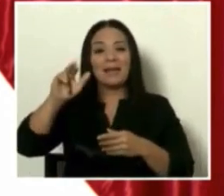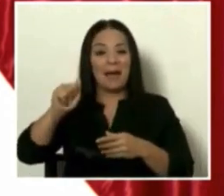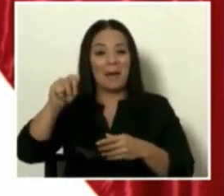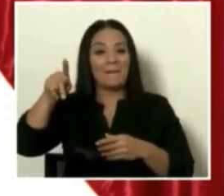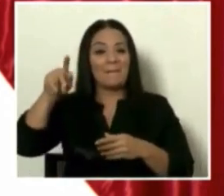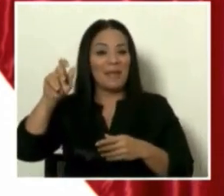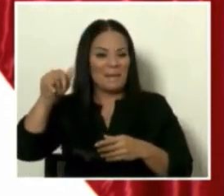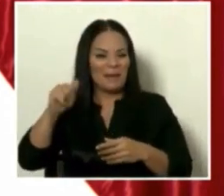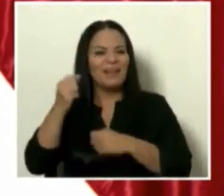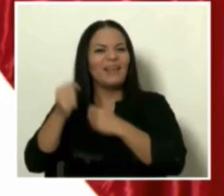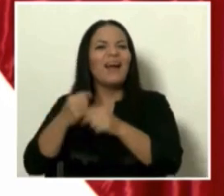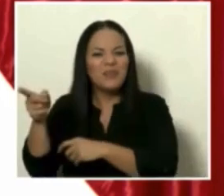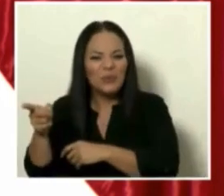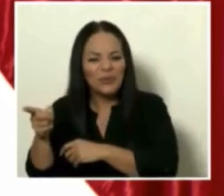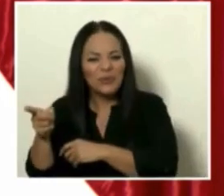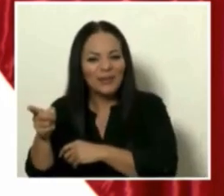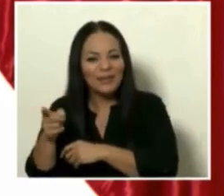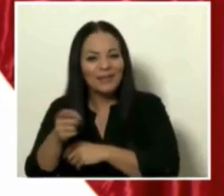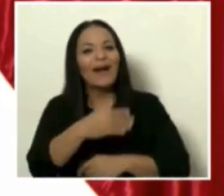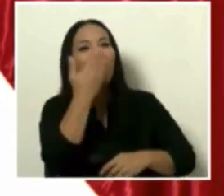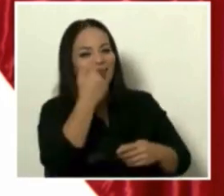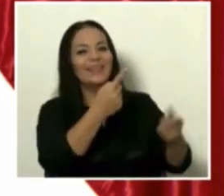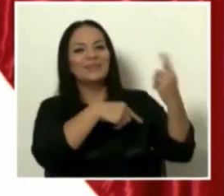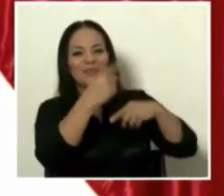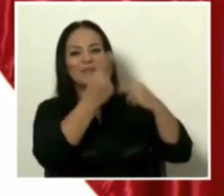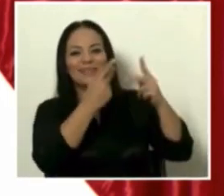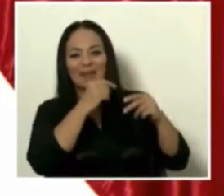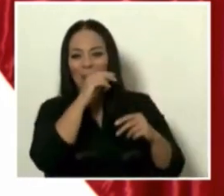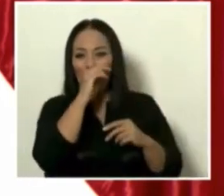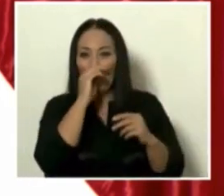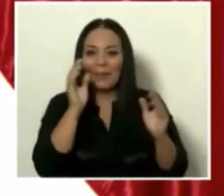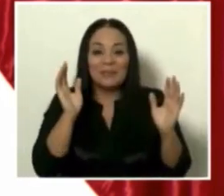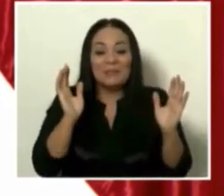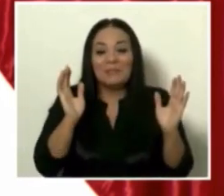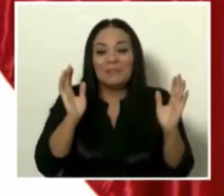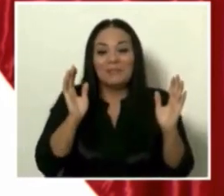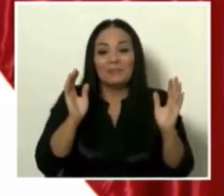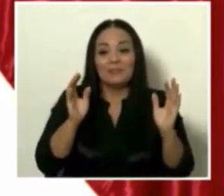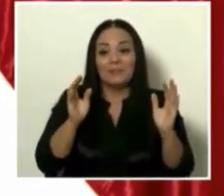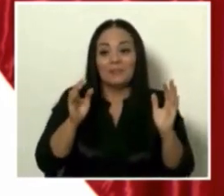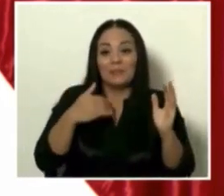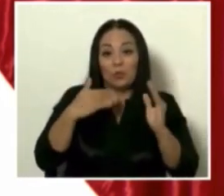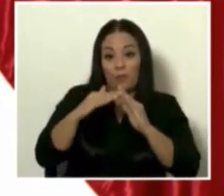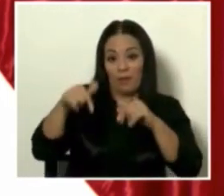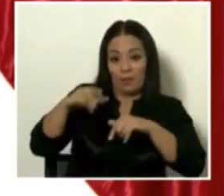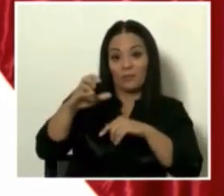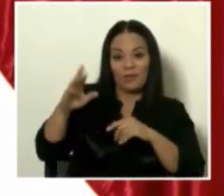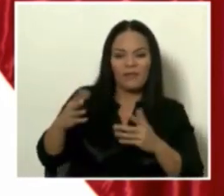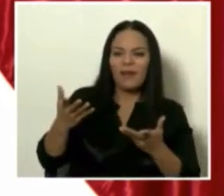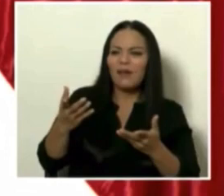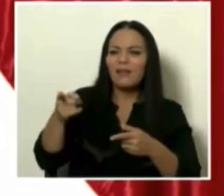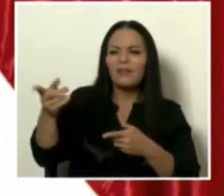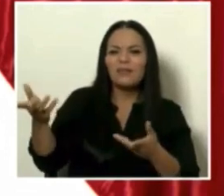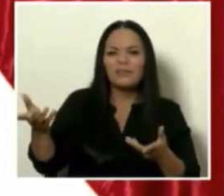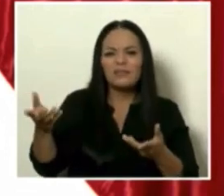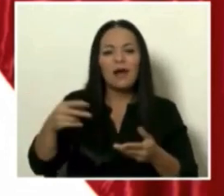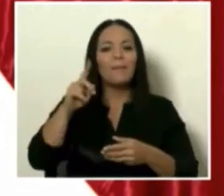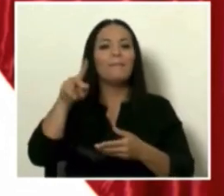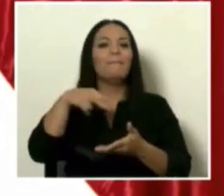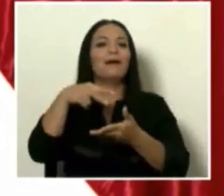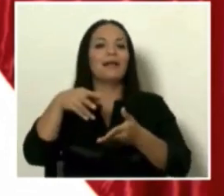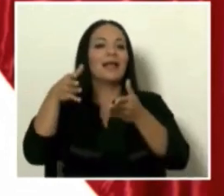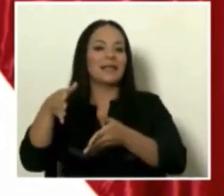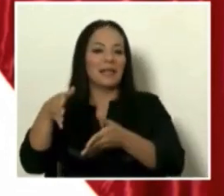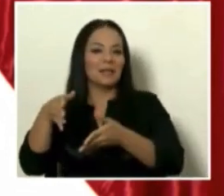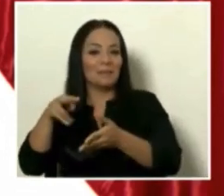En los años 80, cuando vino a visitarlo. No, yo vivía en Costa Rica. ¿Qué era una? ¿Qué era una? Una BES,